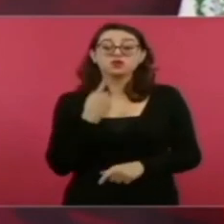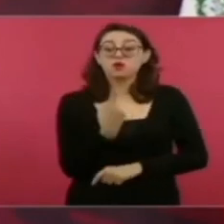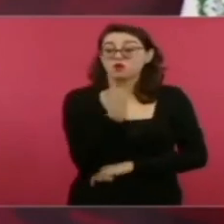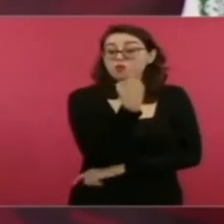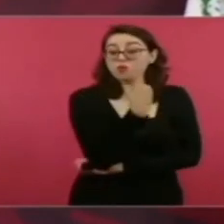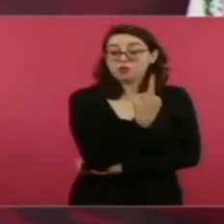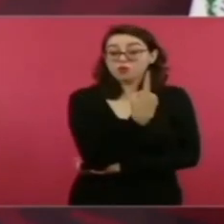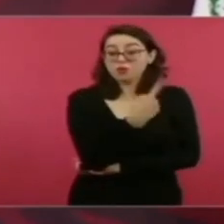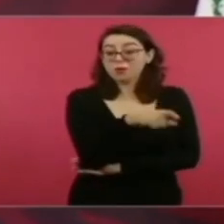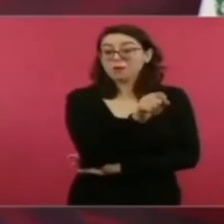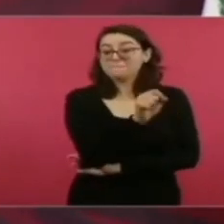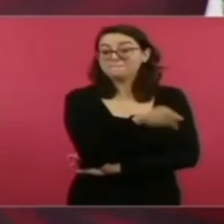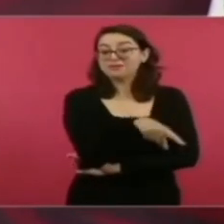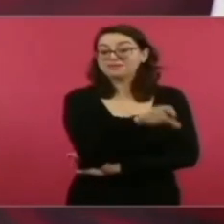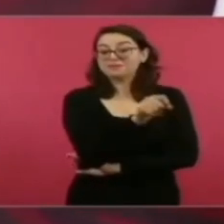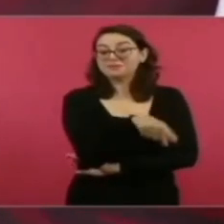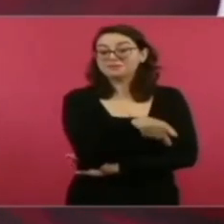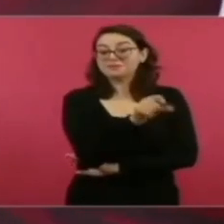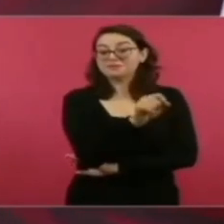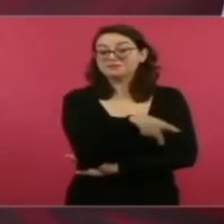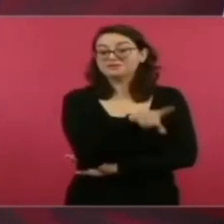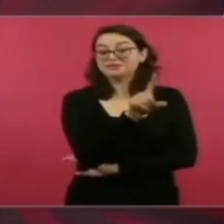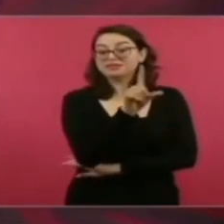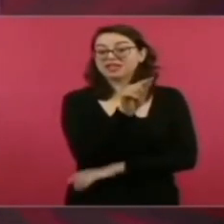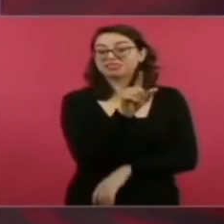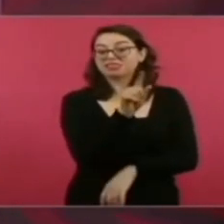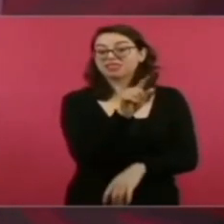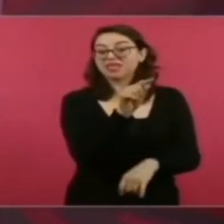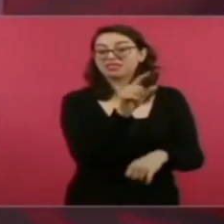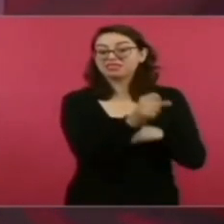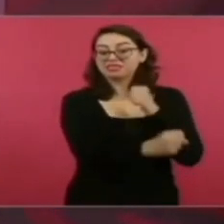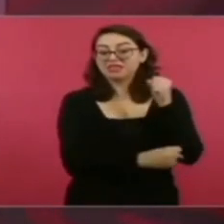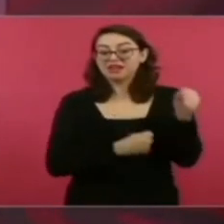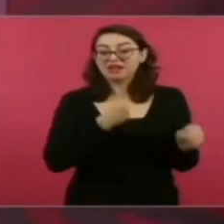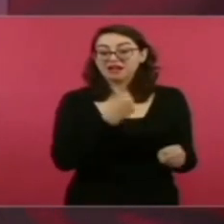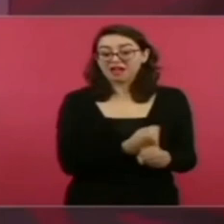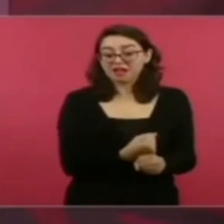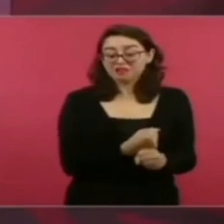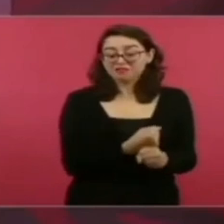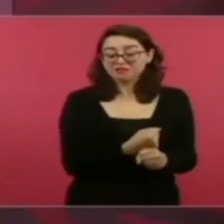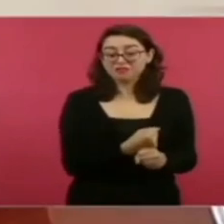periodo de simulación.